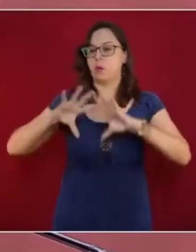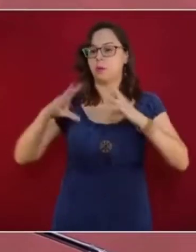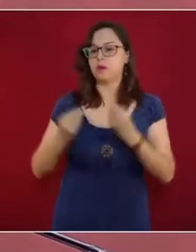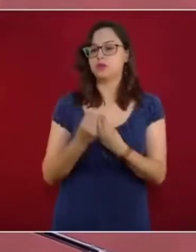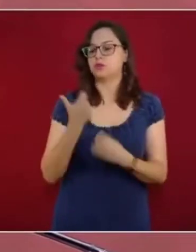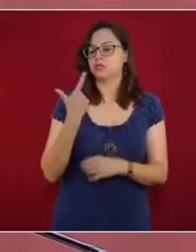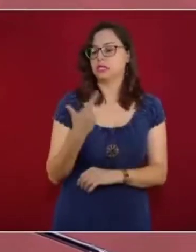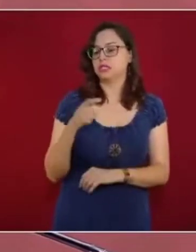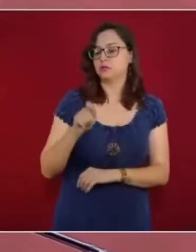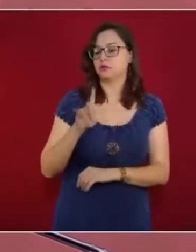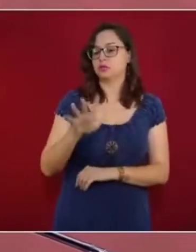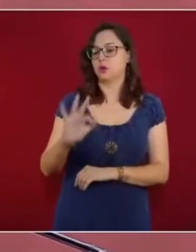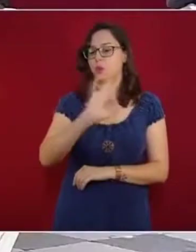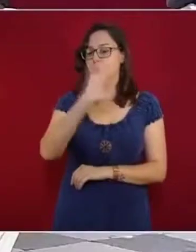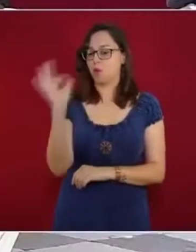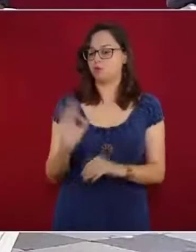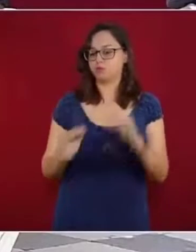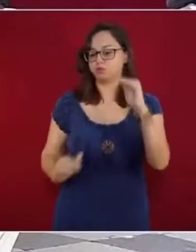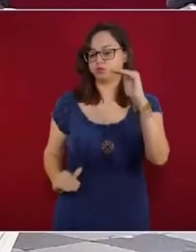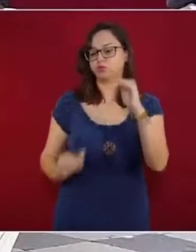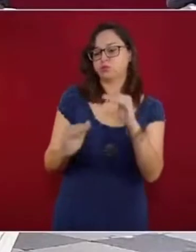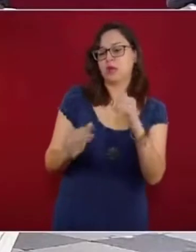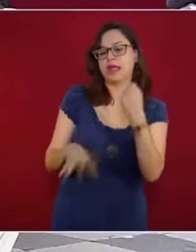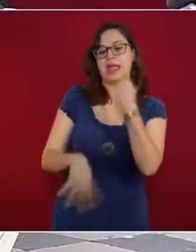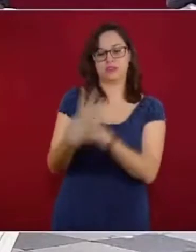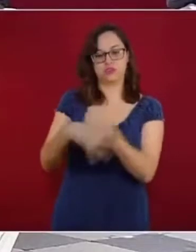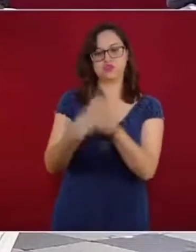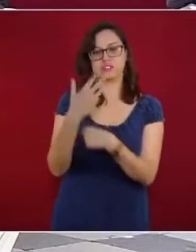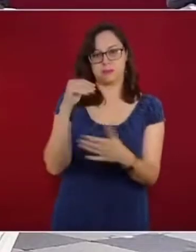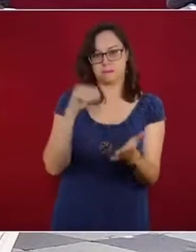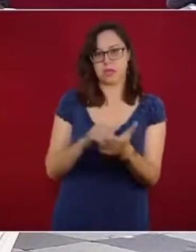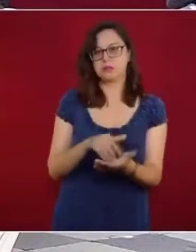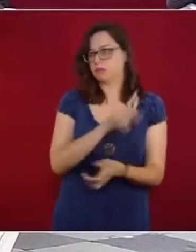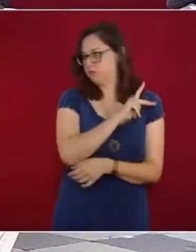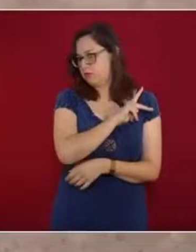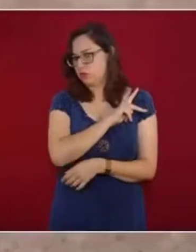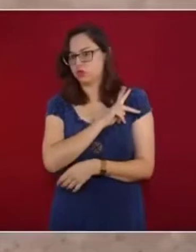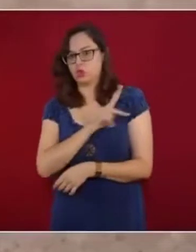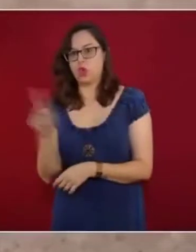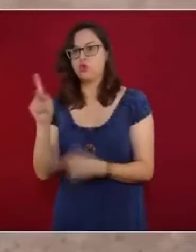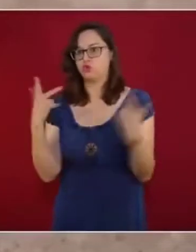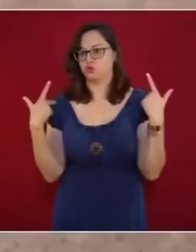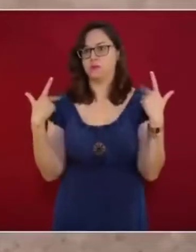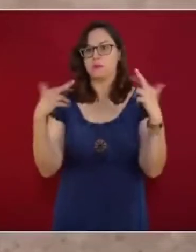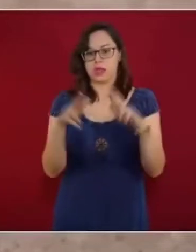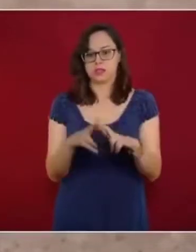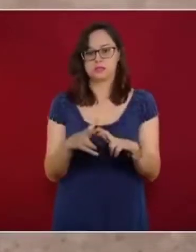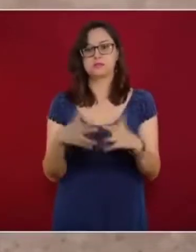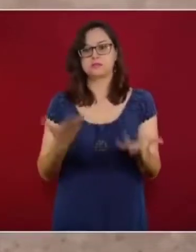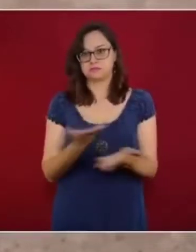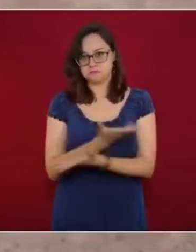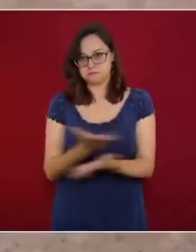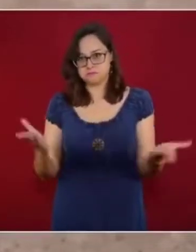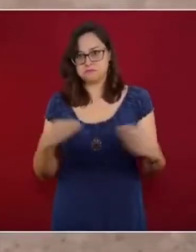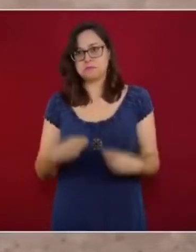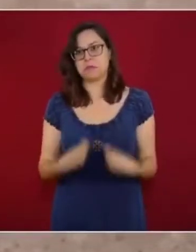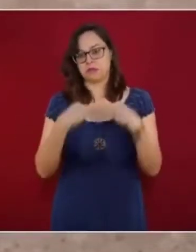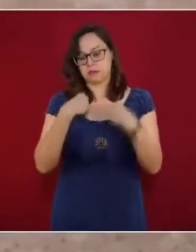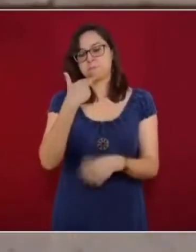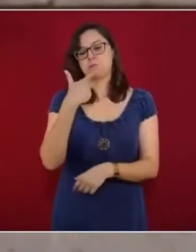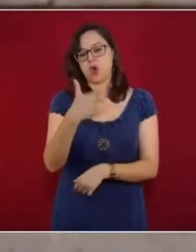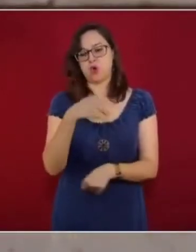Así, el Gobierno de la República ratifica su más firme compromiso con las maestras y maestros de México por su bienestar y seguridad.